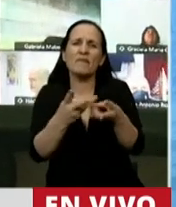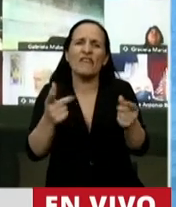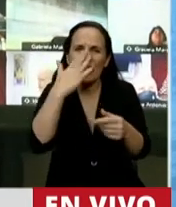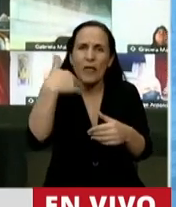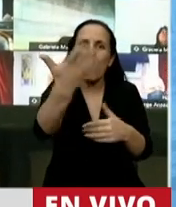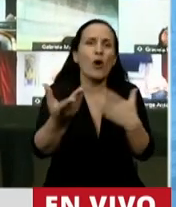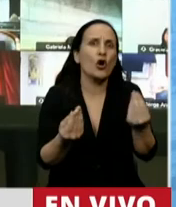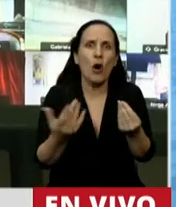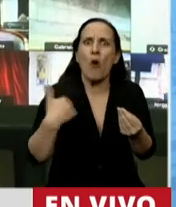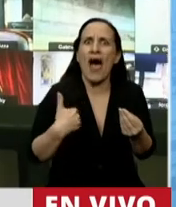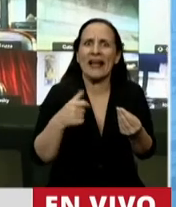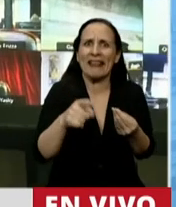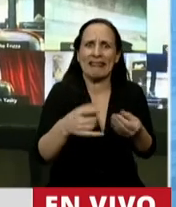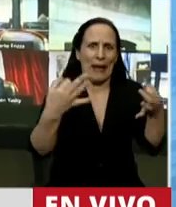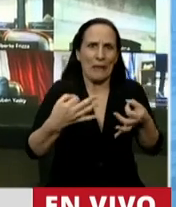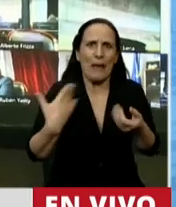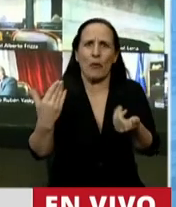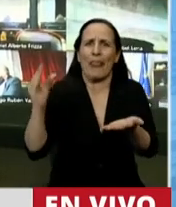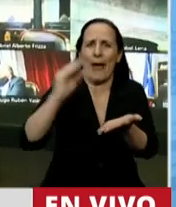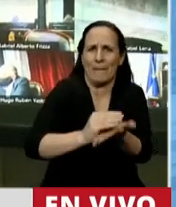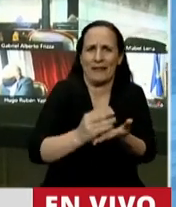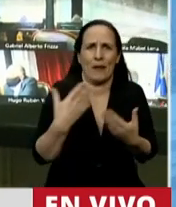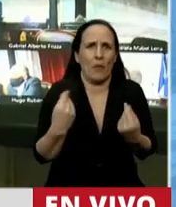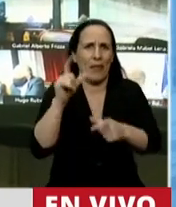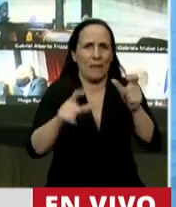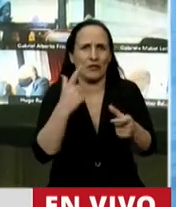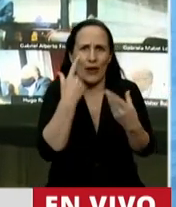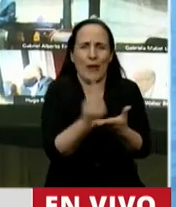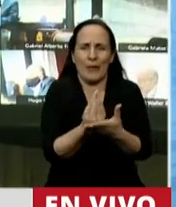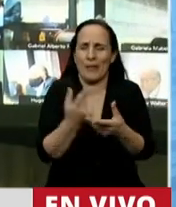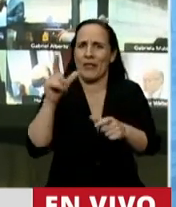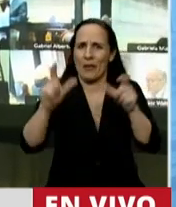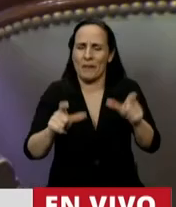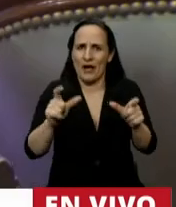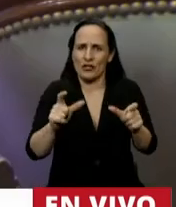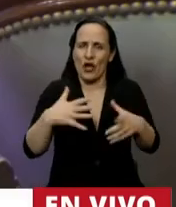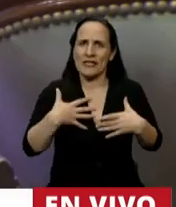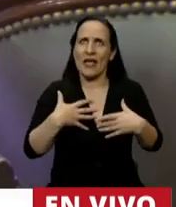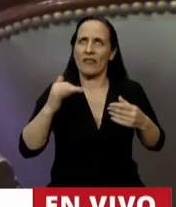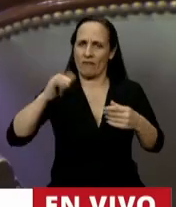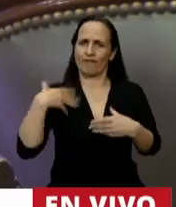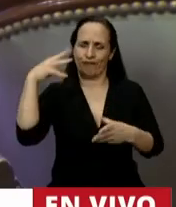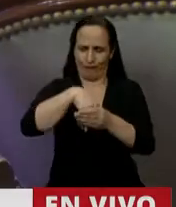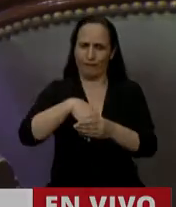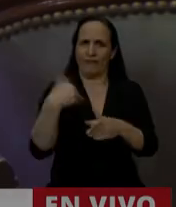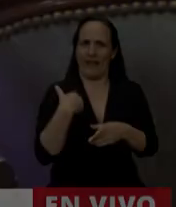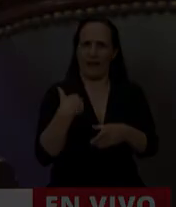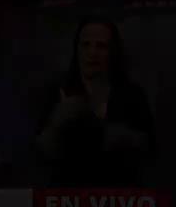vivir, donde valga la pena invertir y donde cada uno de los argentinos se sienta parte. Gracias. Gracias, diputado. Ahora